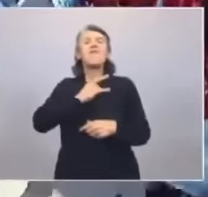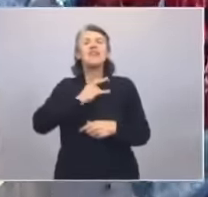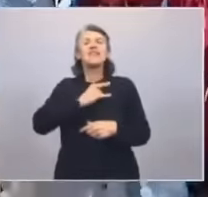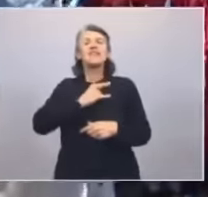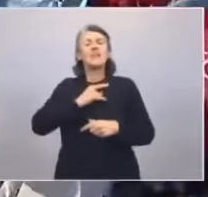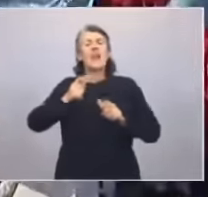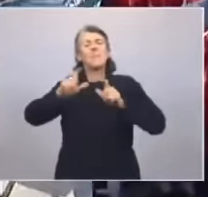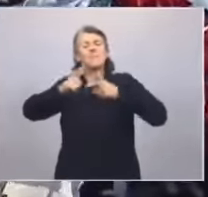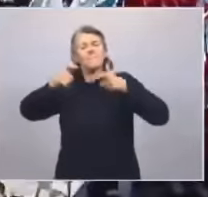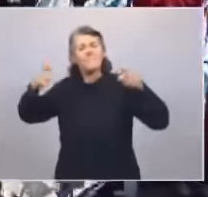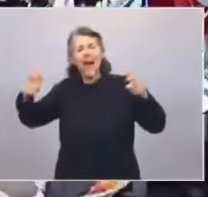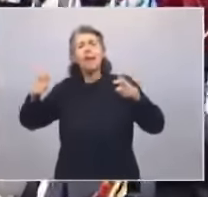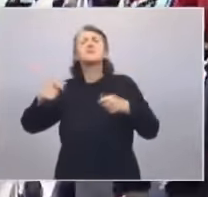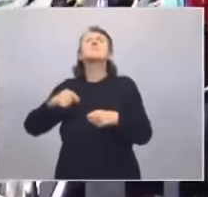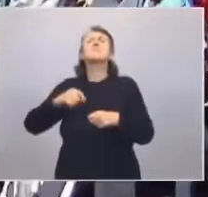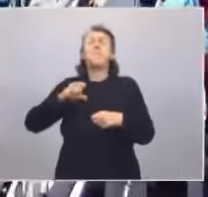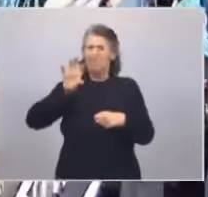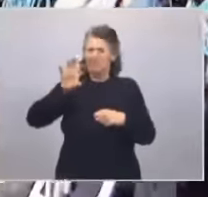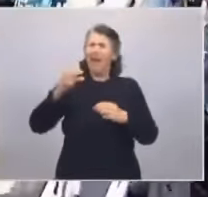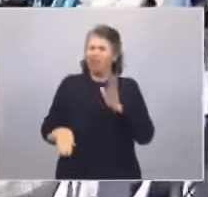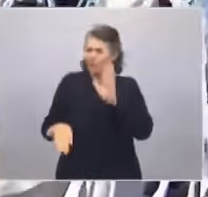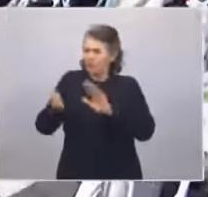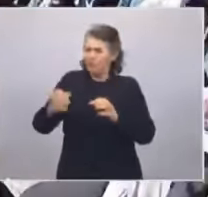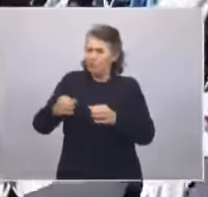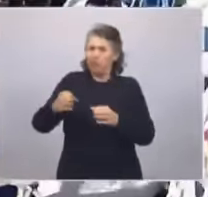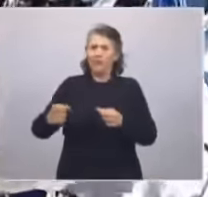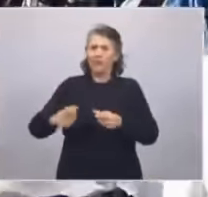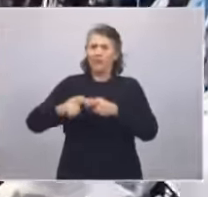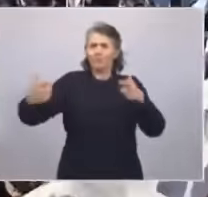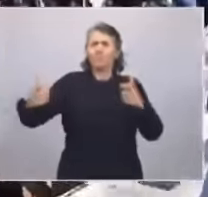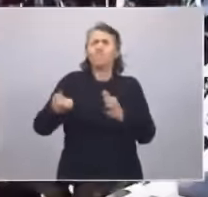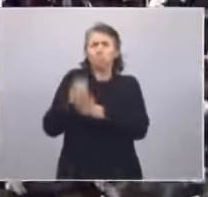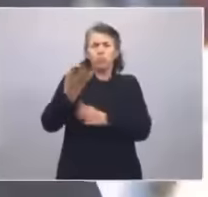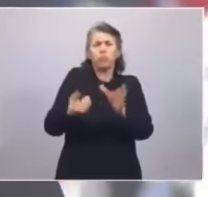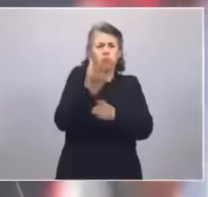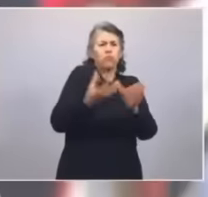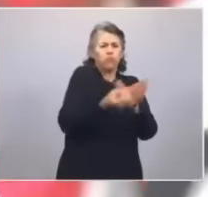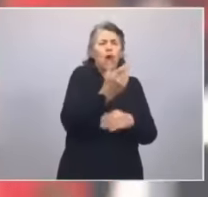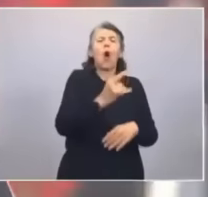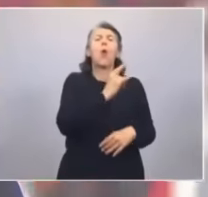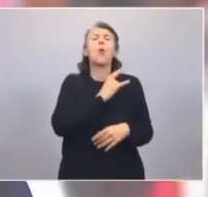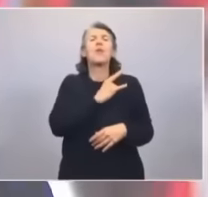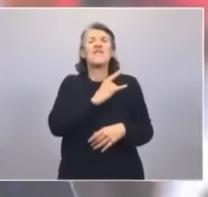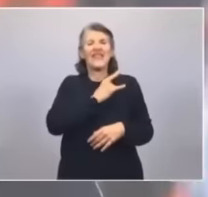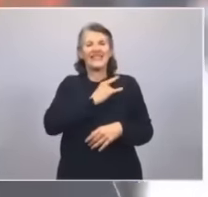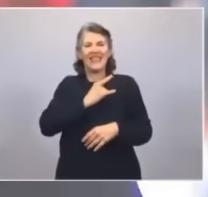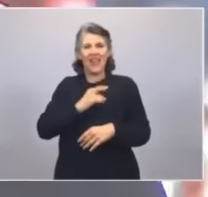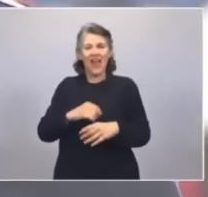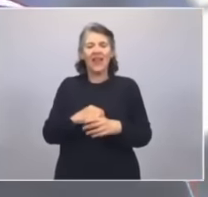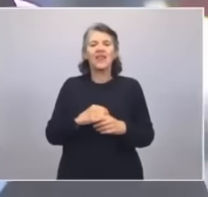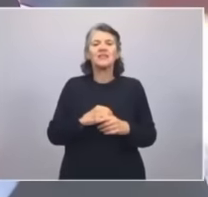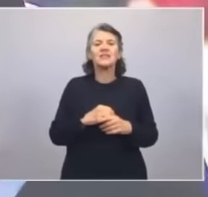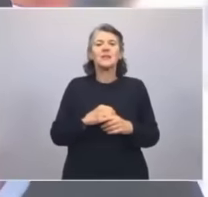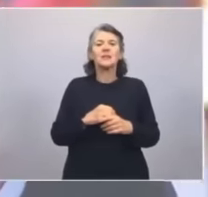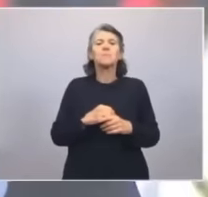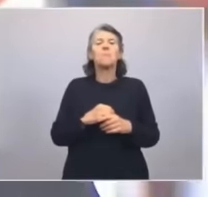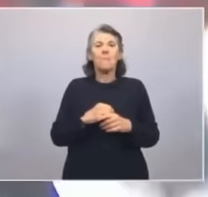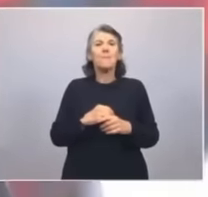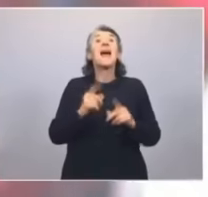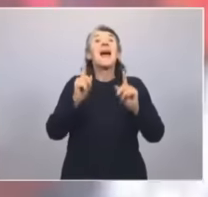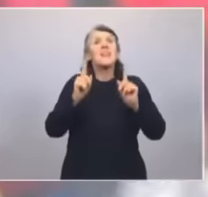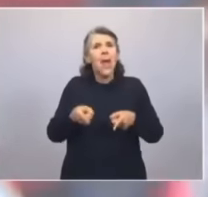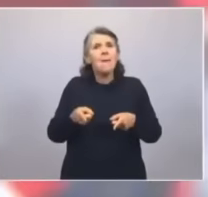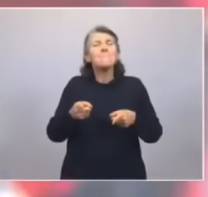en crear más universidades, pero además en darle a nuestros hijos carreras